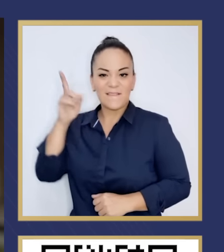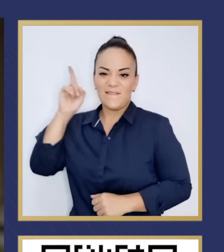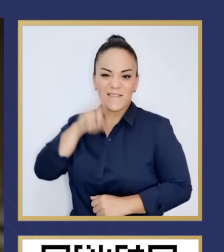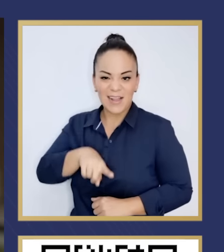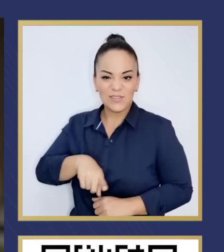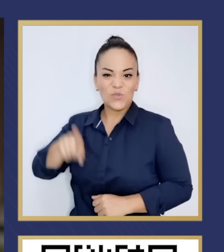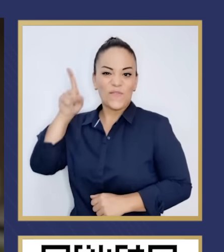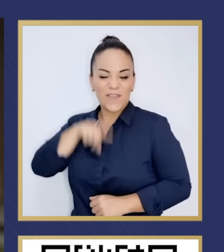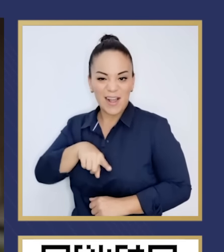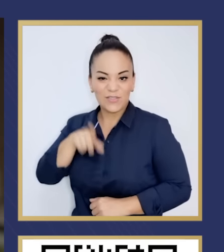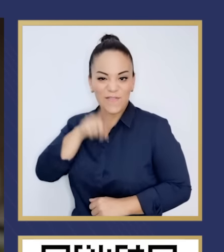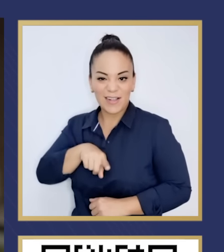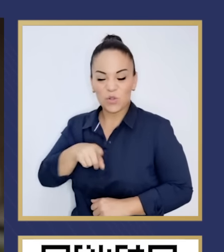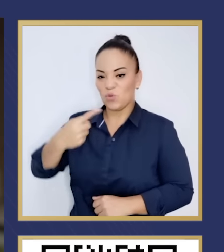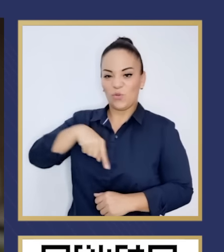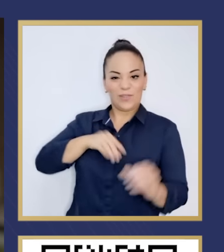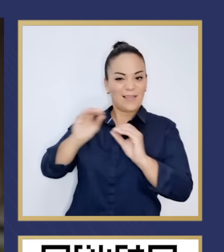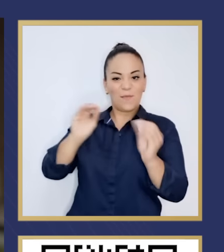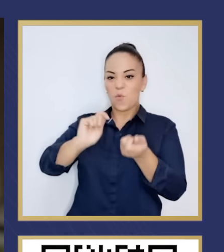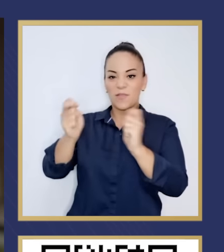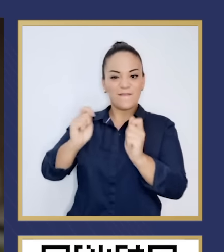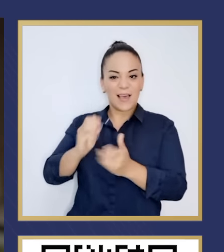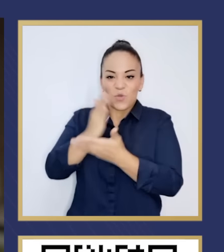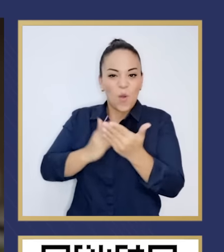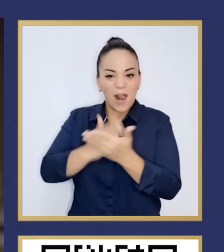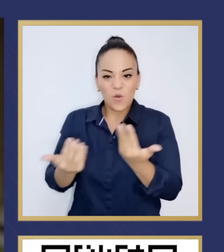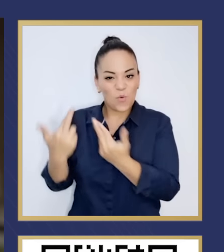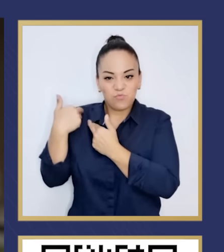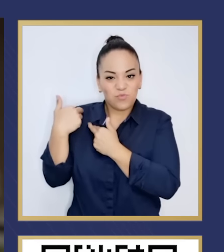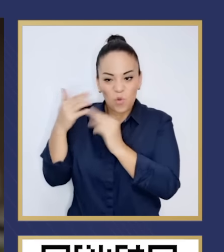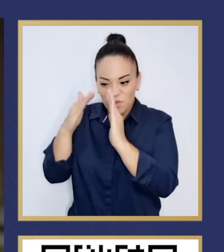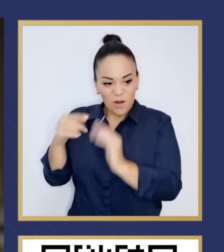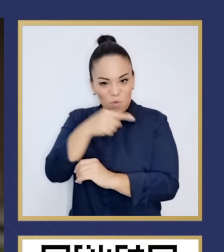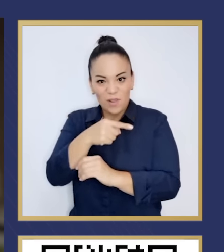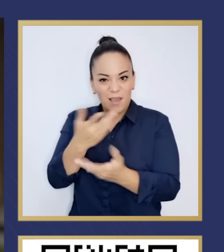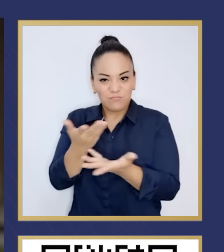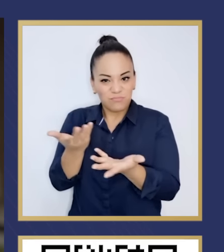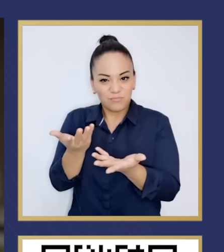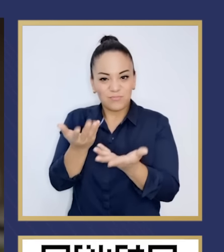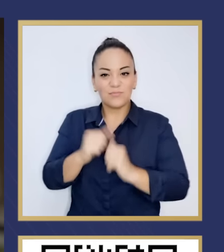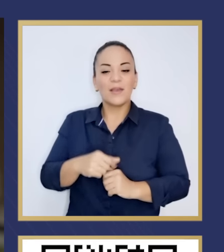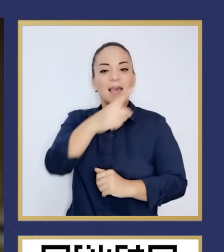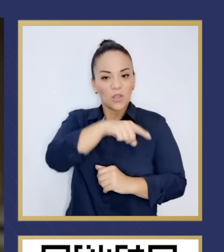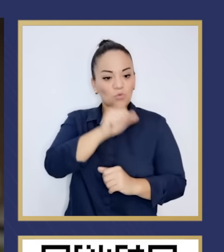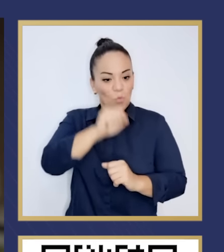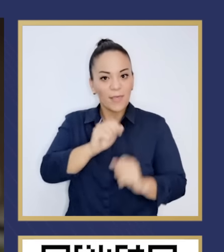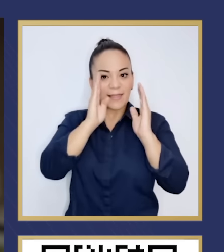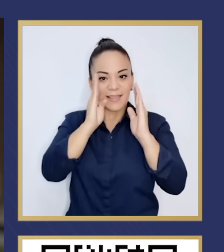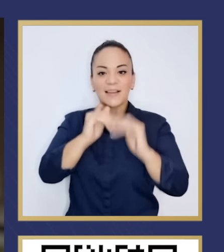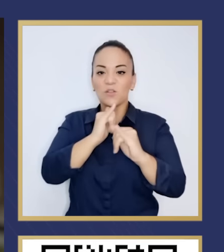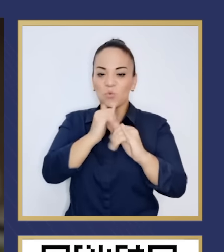No estamos modificando ninguna competencia de la Contraloría para atender denuncias sobre